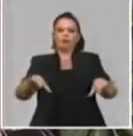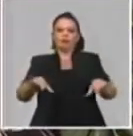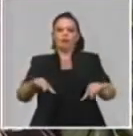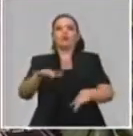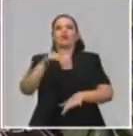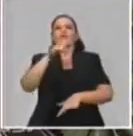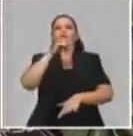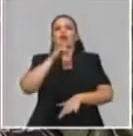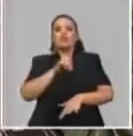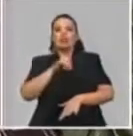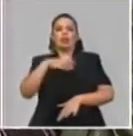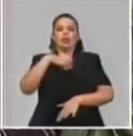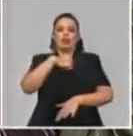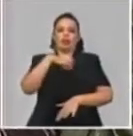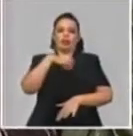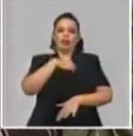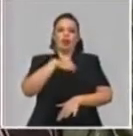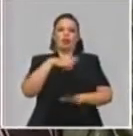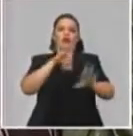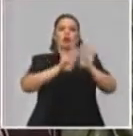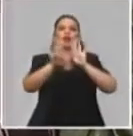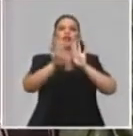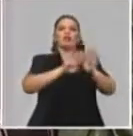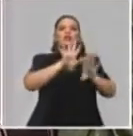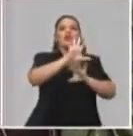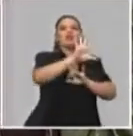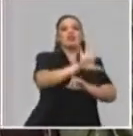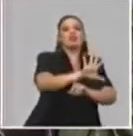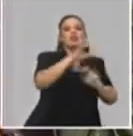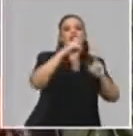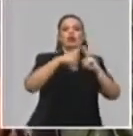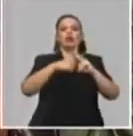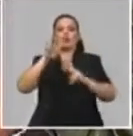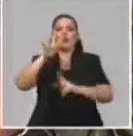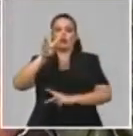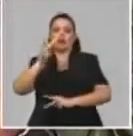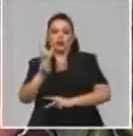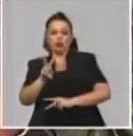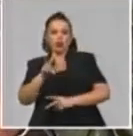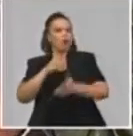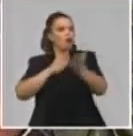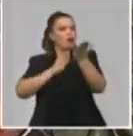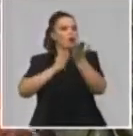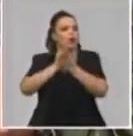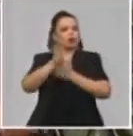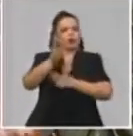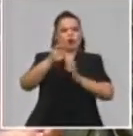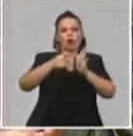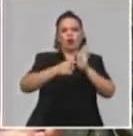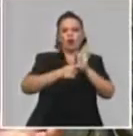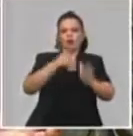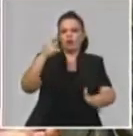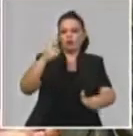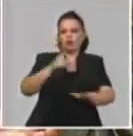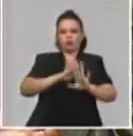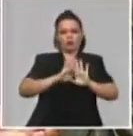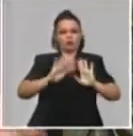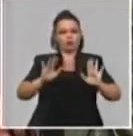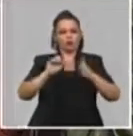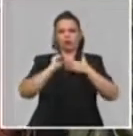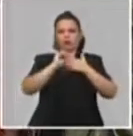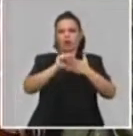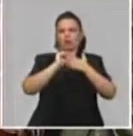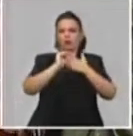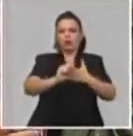provisionales que hemos creado en 1542 no las vamos a levantar, hasta tanto normalicemos un servicio. Que eso podría ser una preocupación